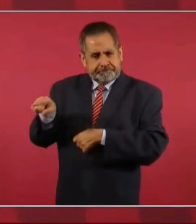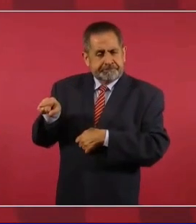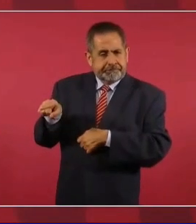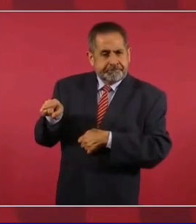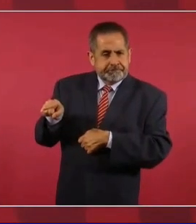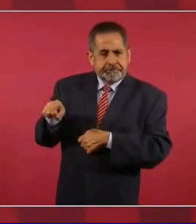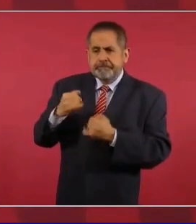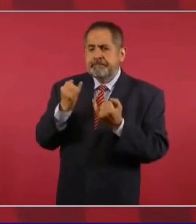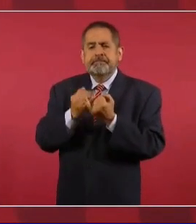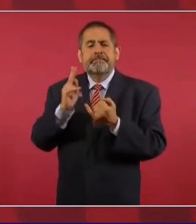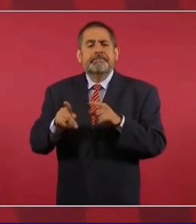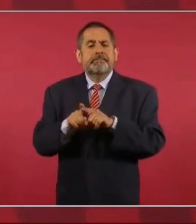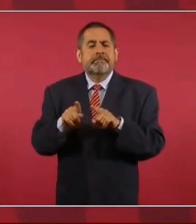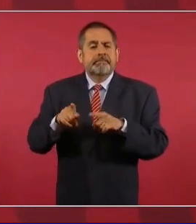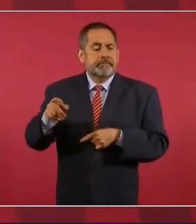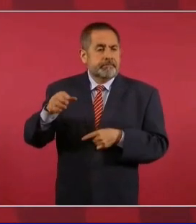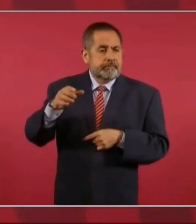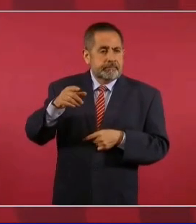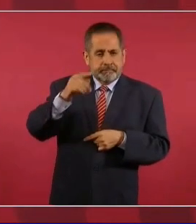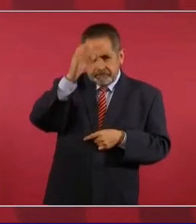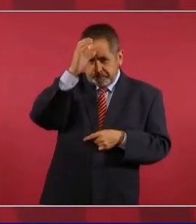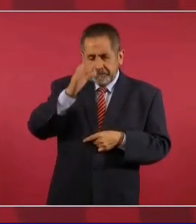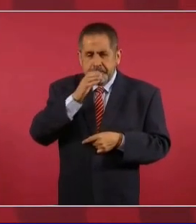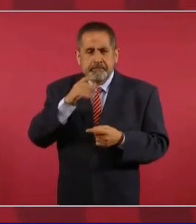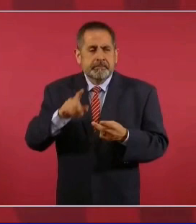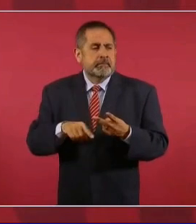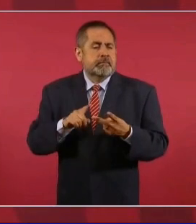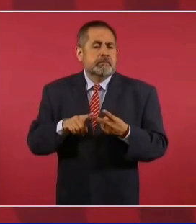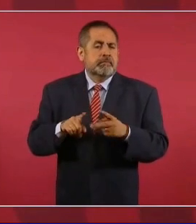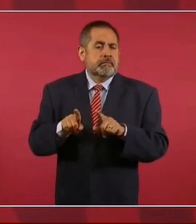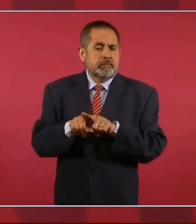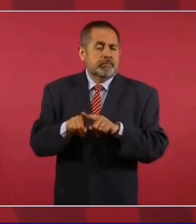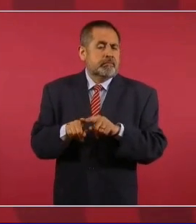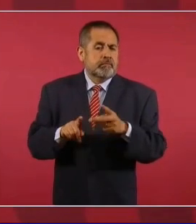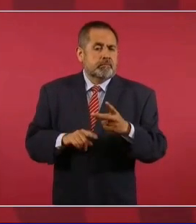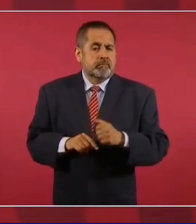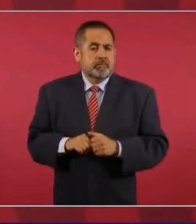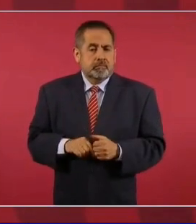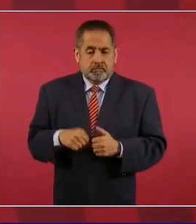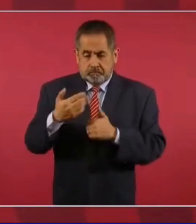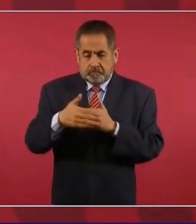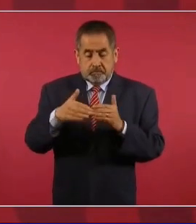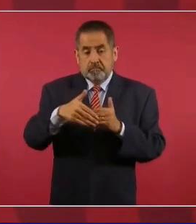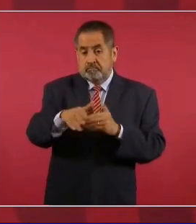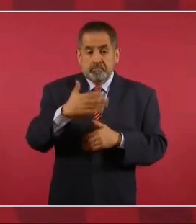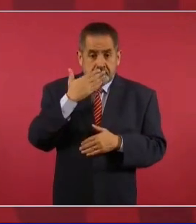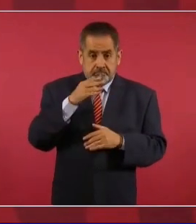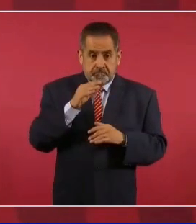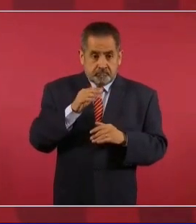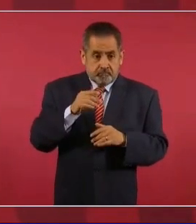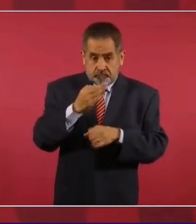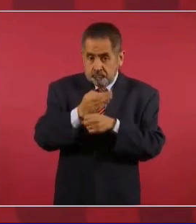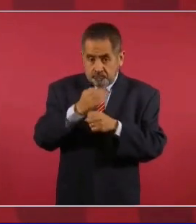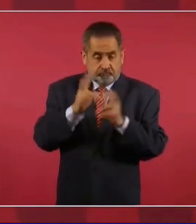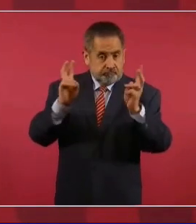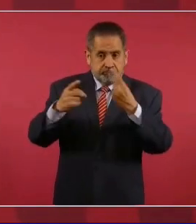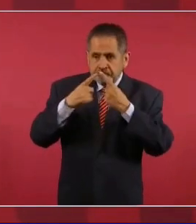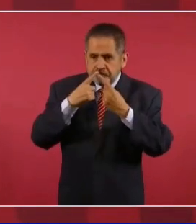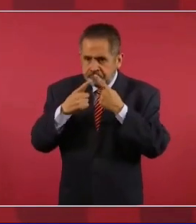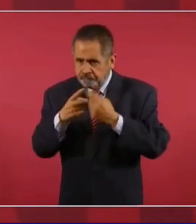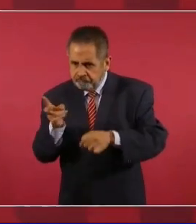Lo mismo en Coahuila, qué bien que se está tratando el tema,